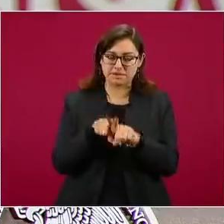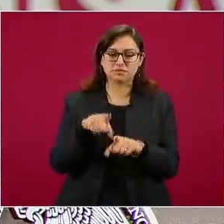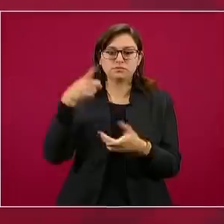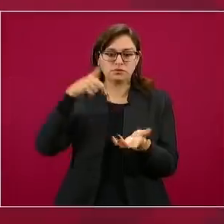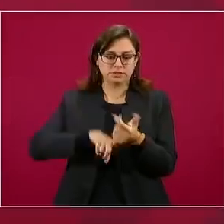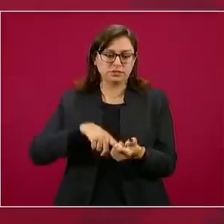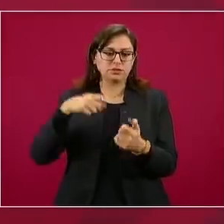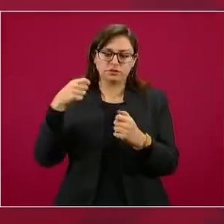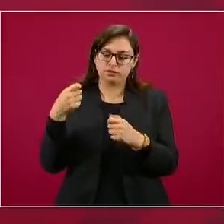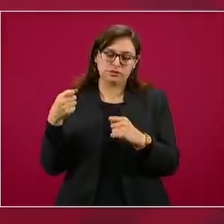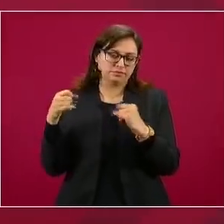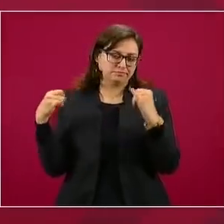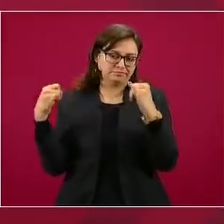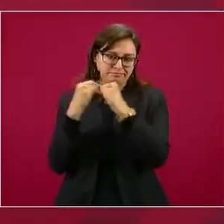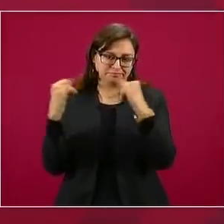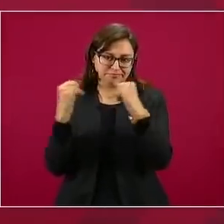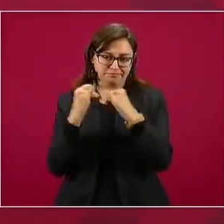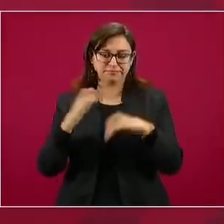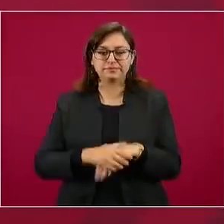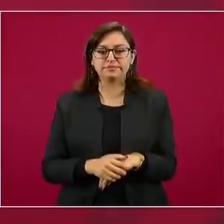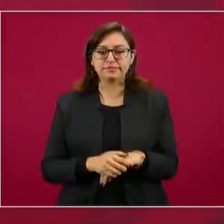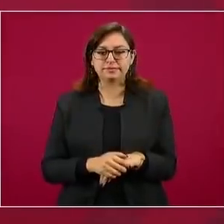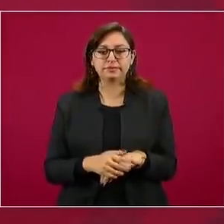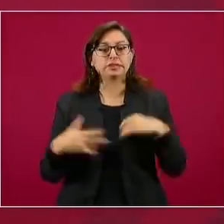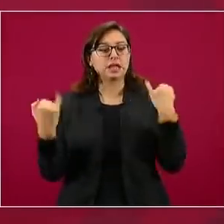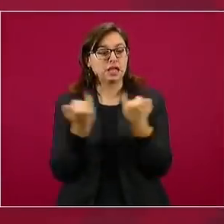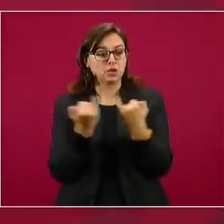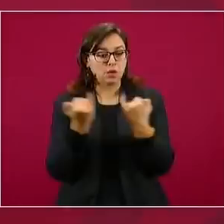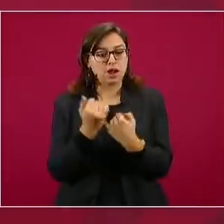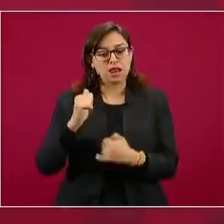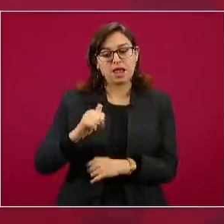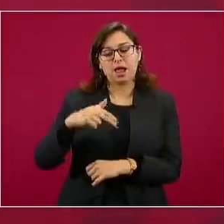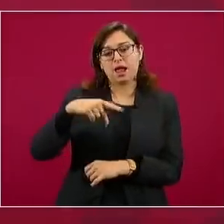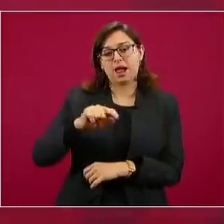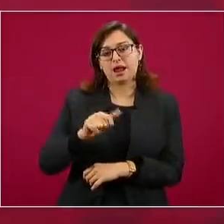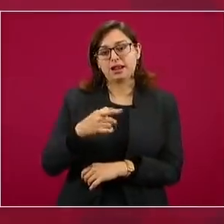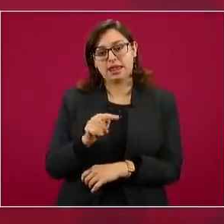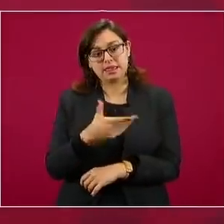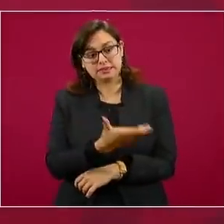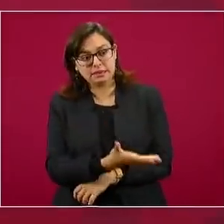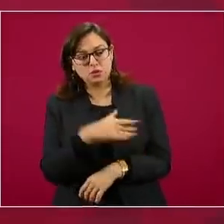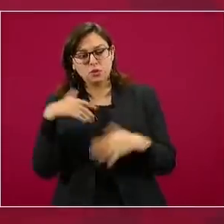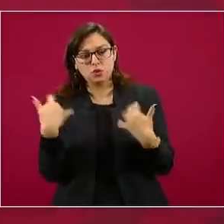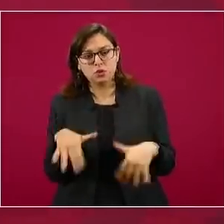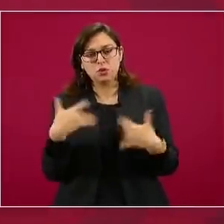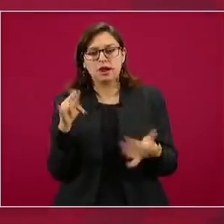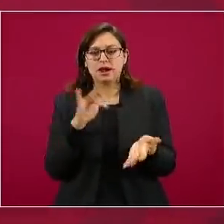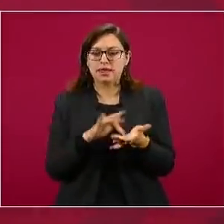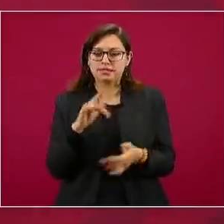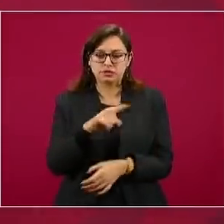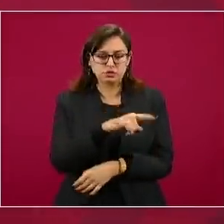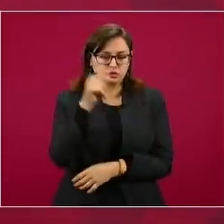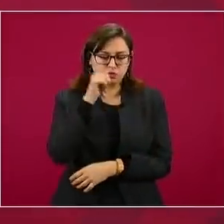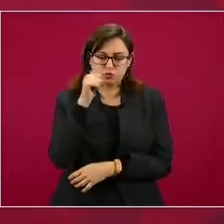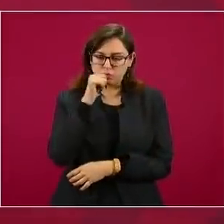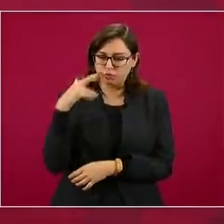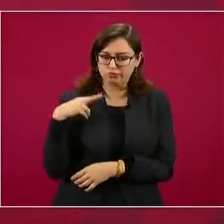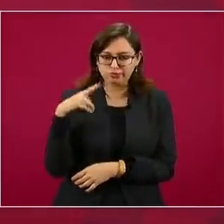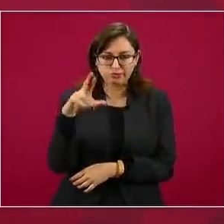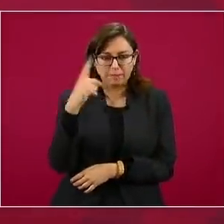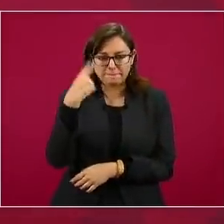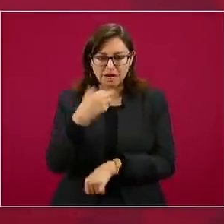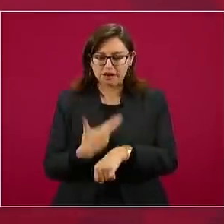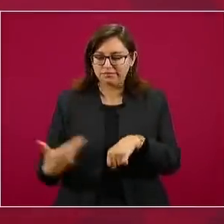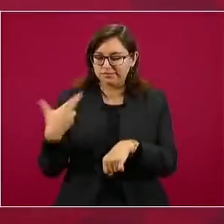Asimismo, quisiera agradecerte, Anet, la enorme disposición en la coordinación de la